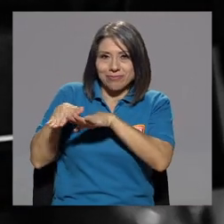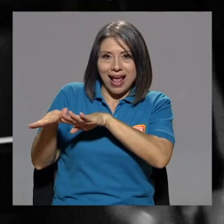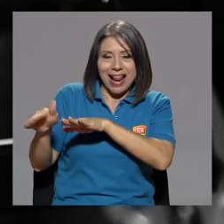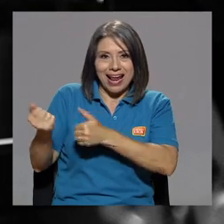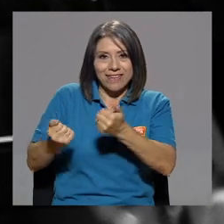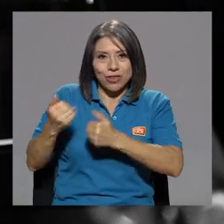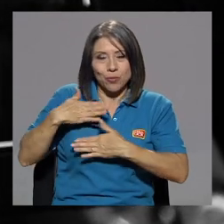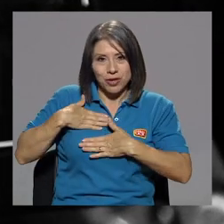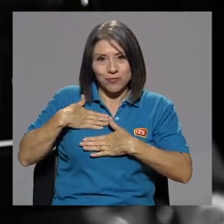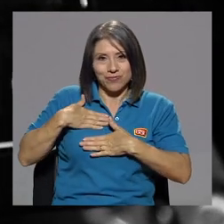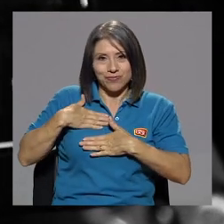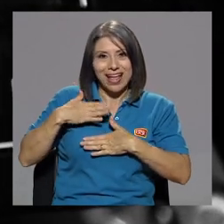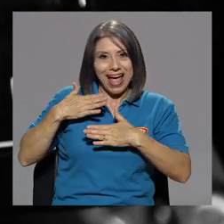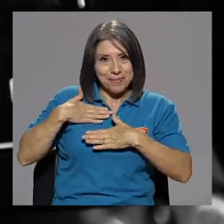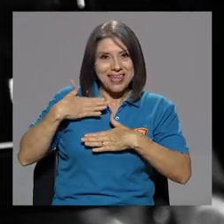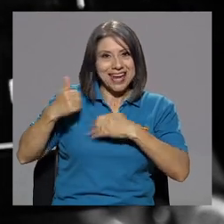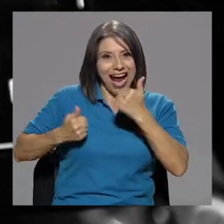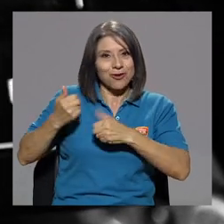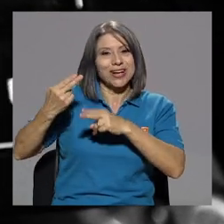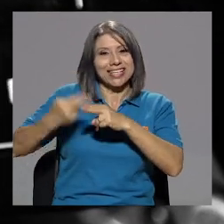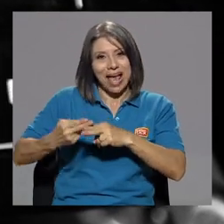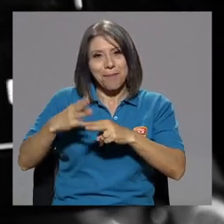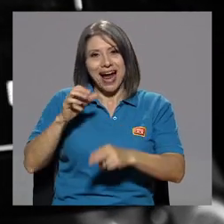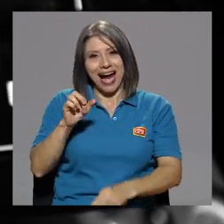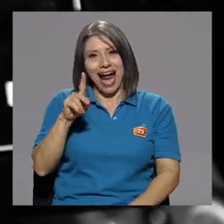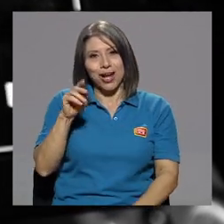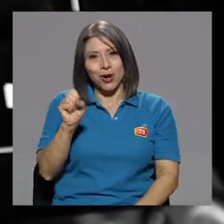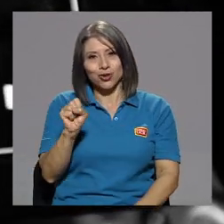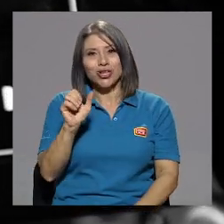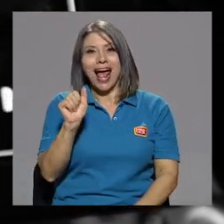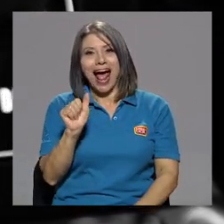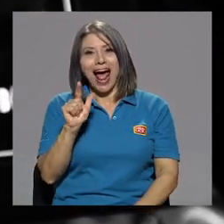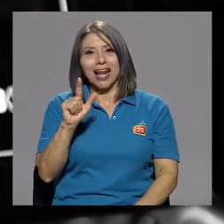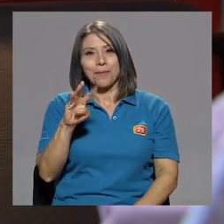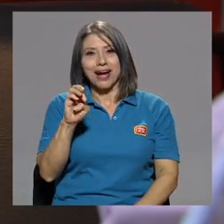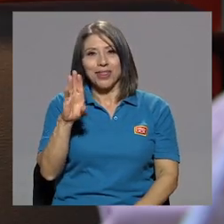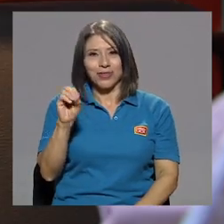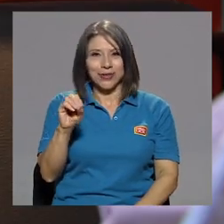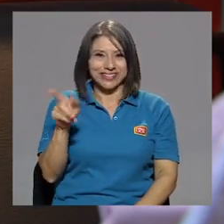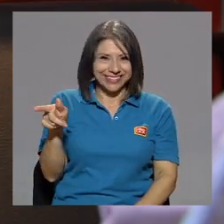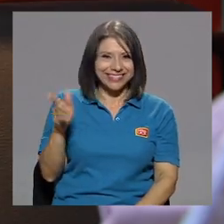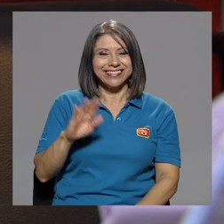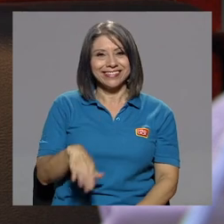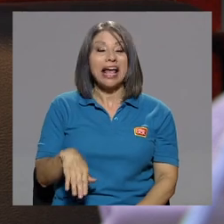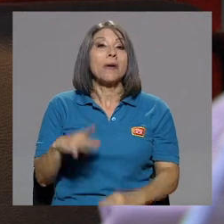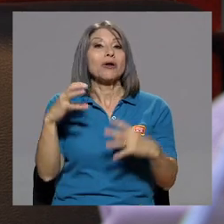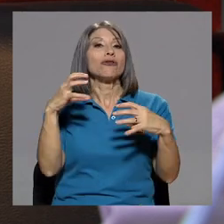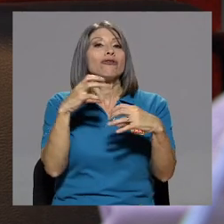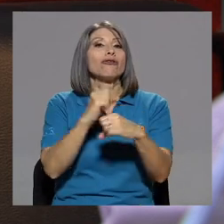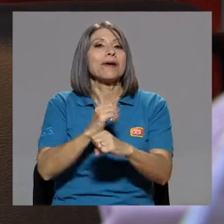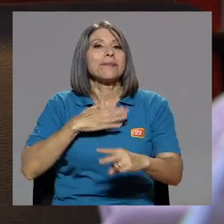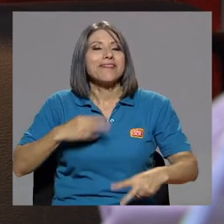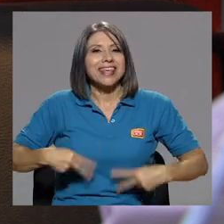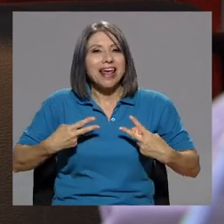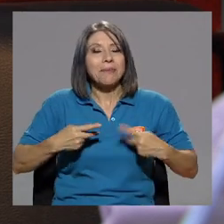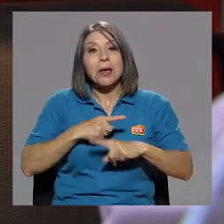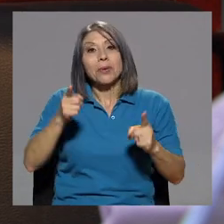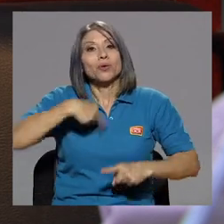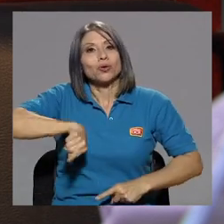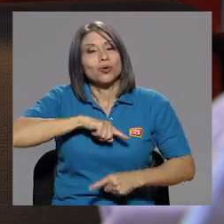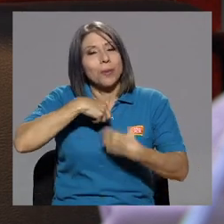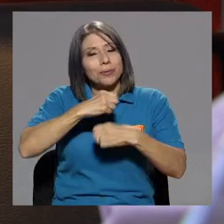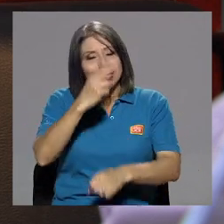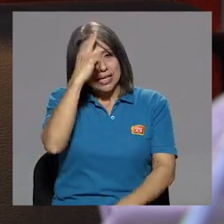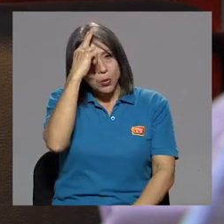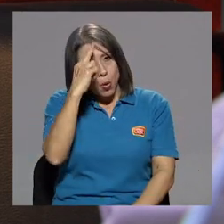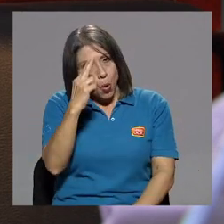Entonces eso, amigos, el síntesis ha sido mi vida, pero le vamos a hacer un tributo, un